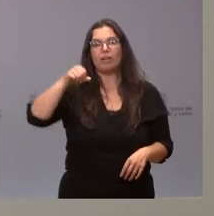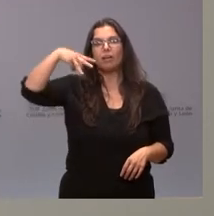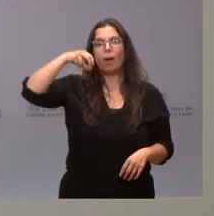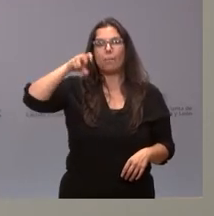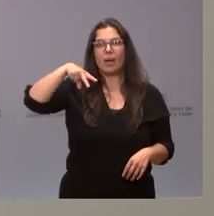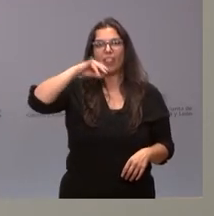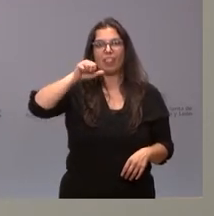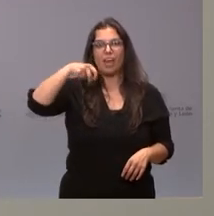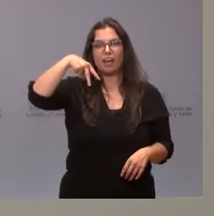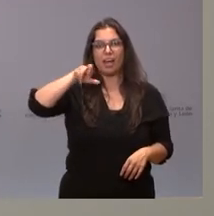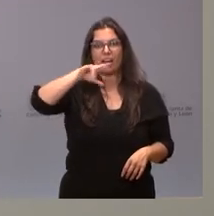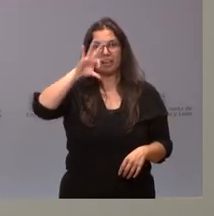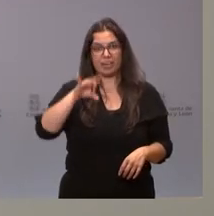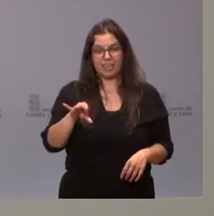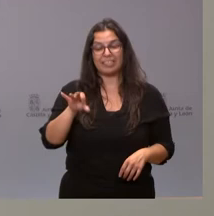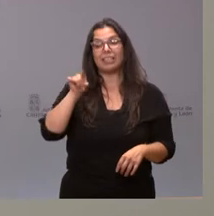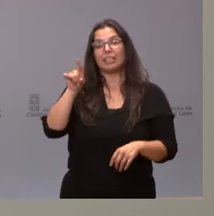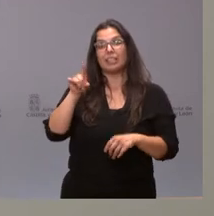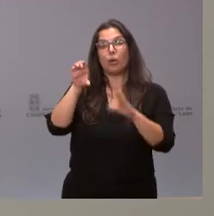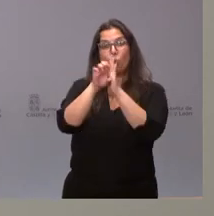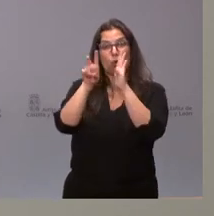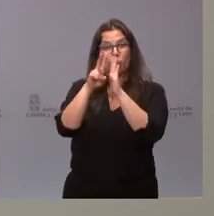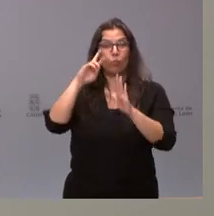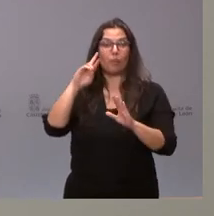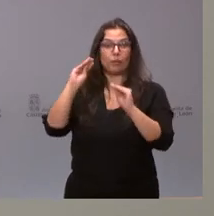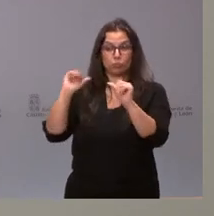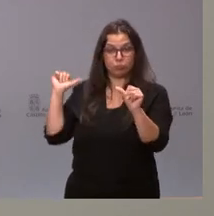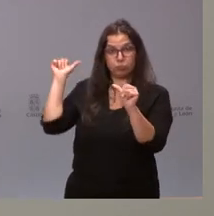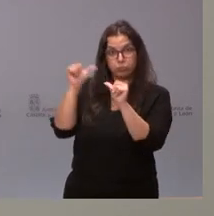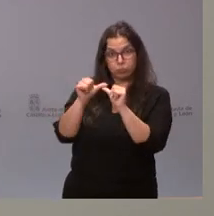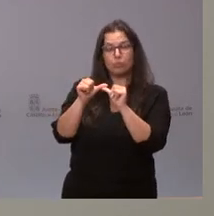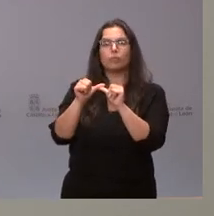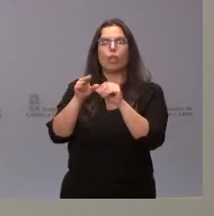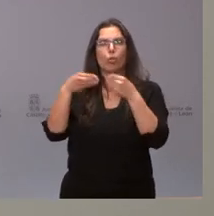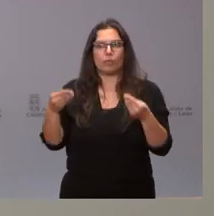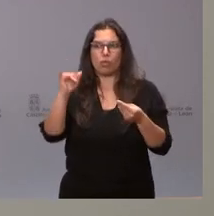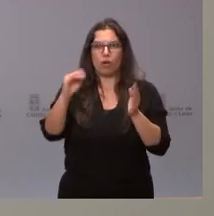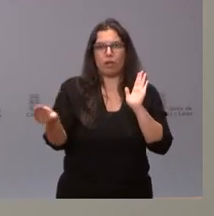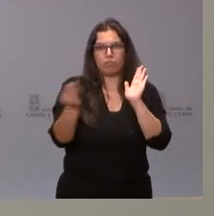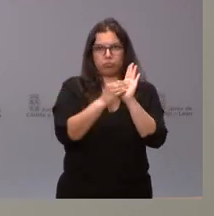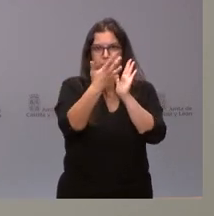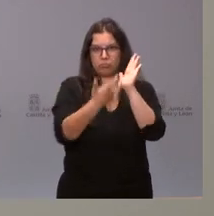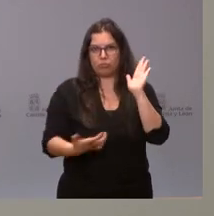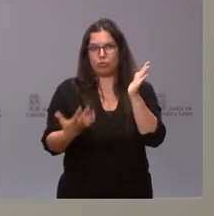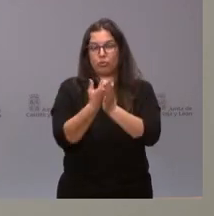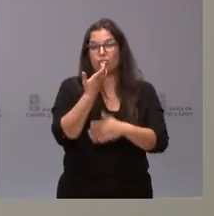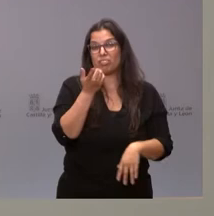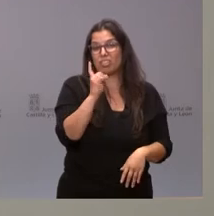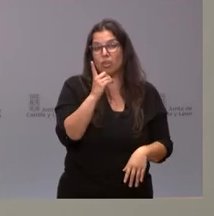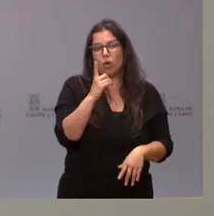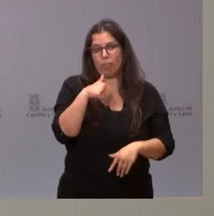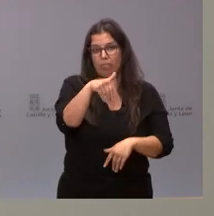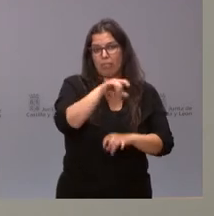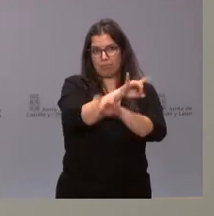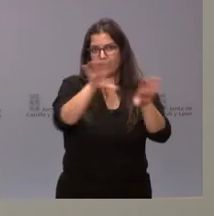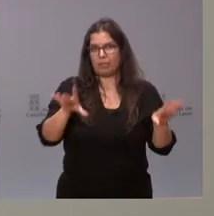del currículum de Óscar Villanueva-Manzanares en el texto y, si no, pues creo que se lo haremos llegar con